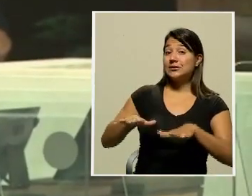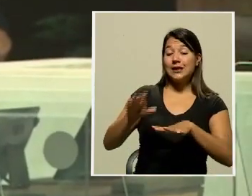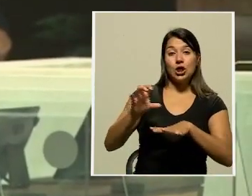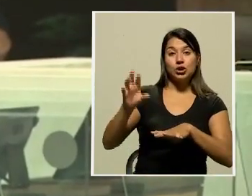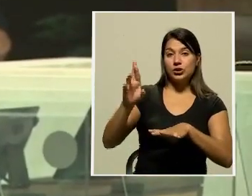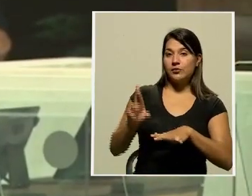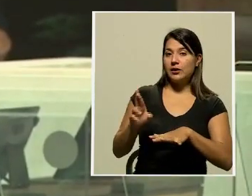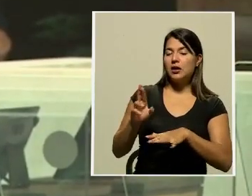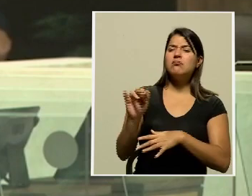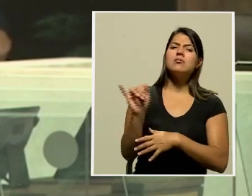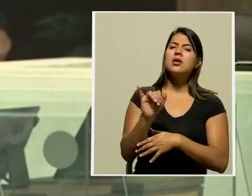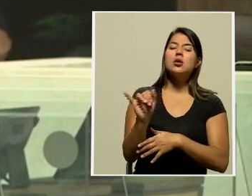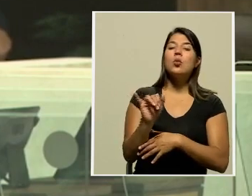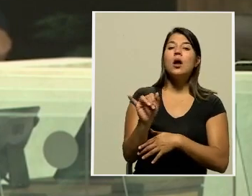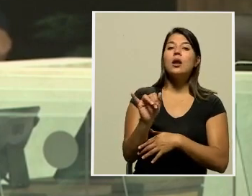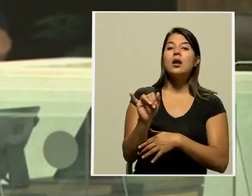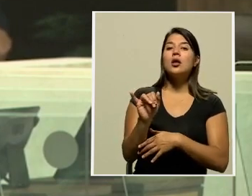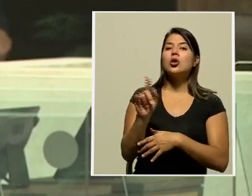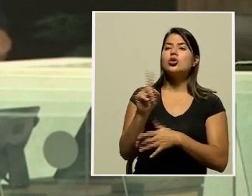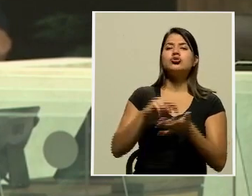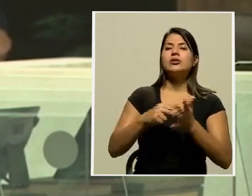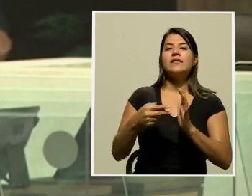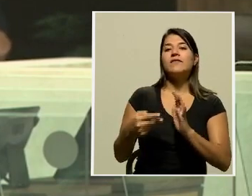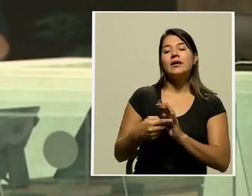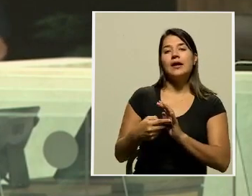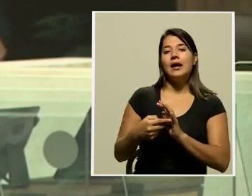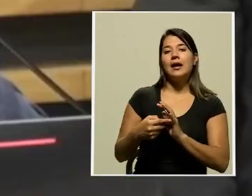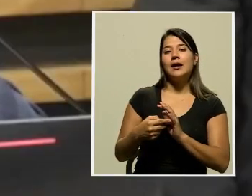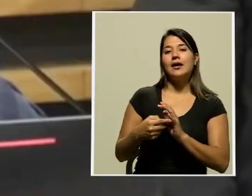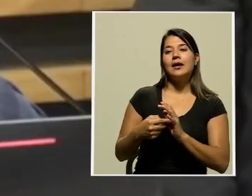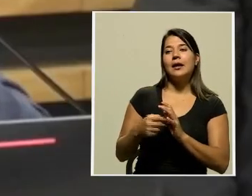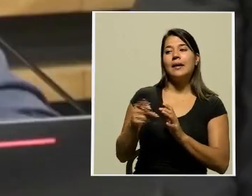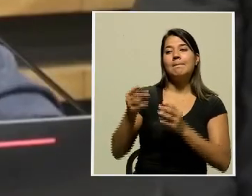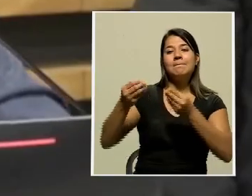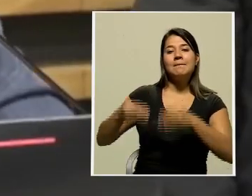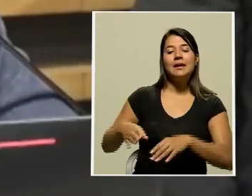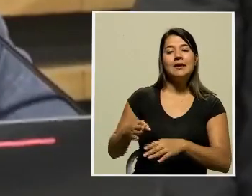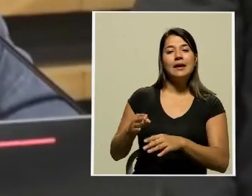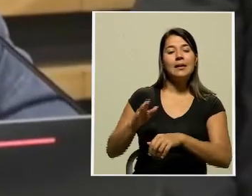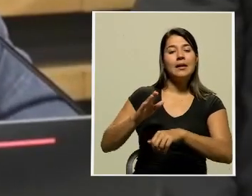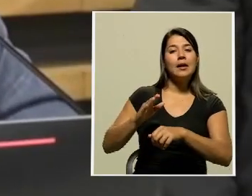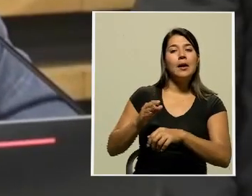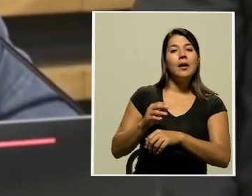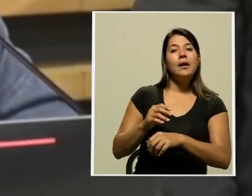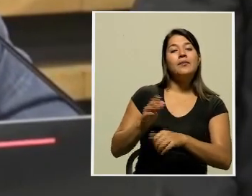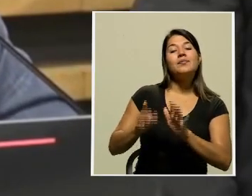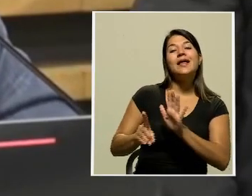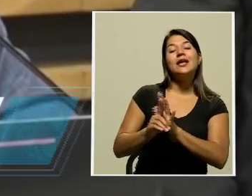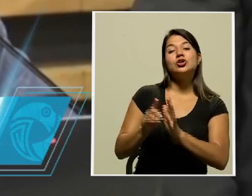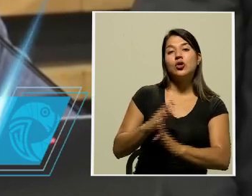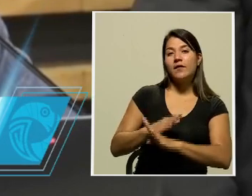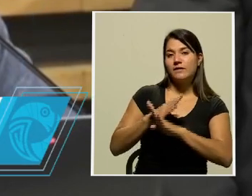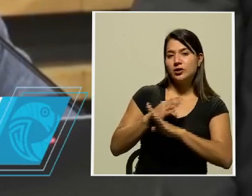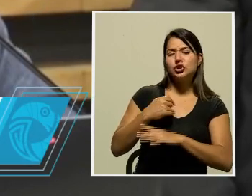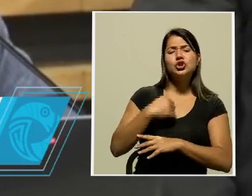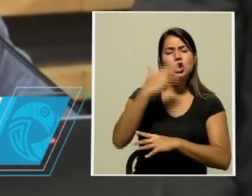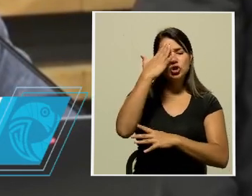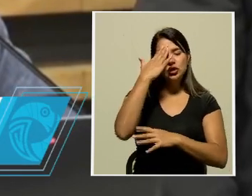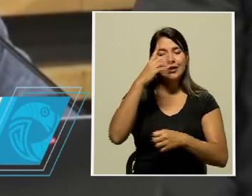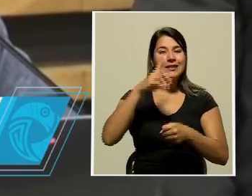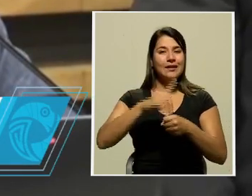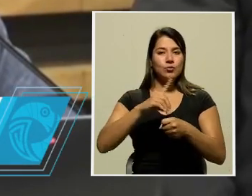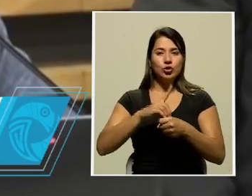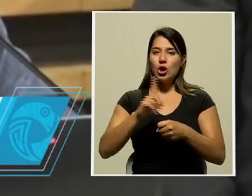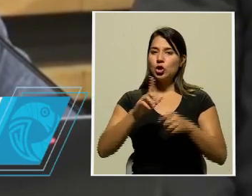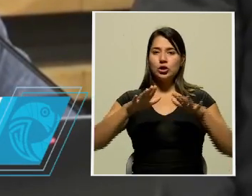no se le causa ninguna indefensión. Yo sé que el diputado Gursón no se encuentra en el país,